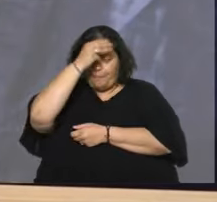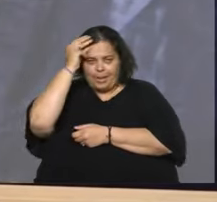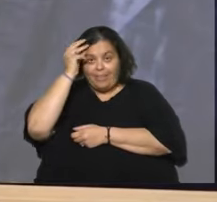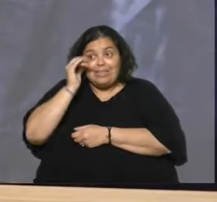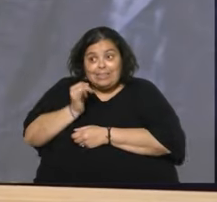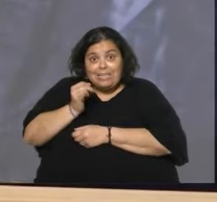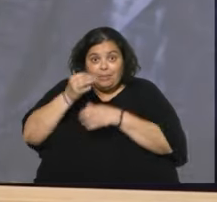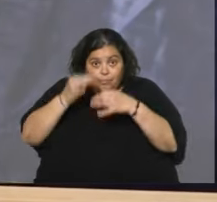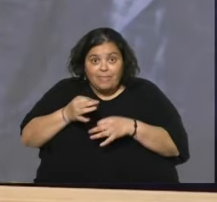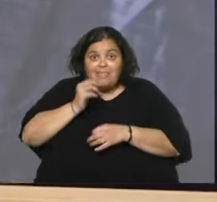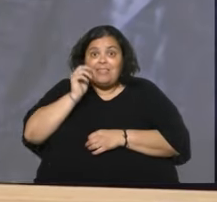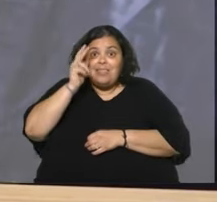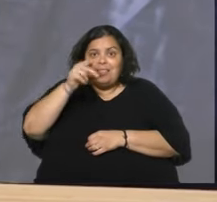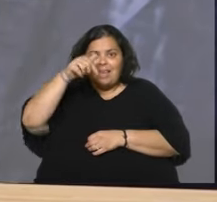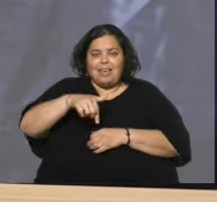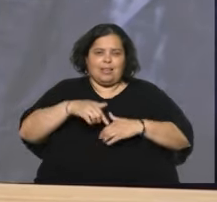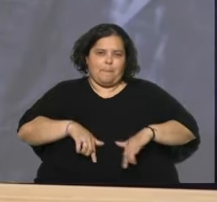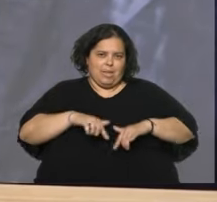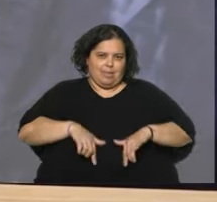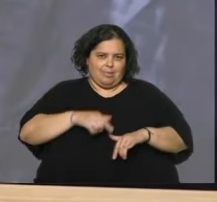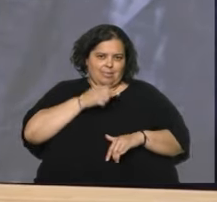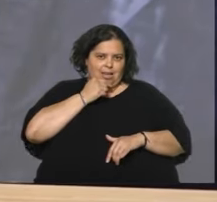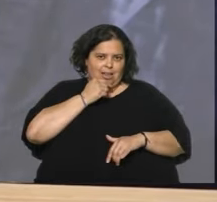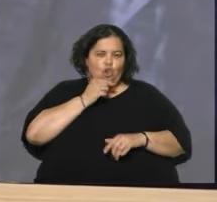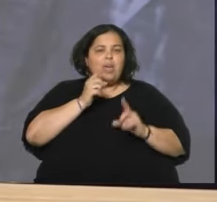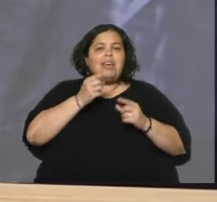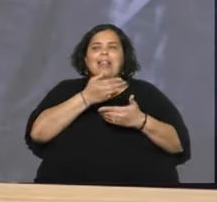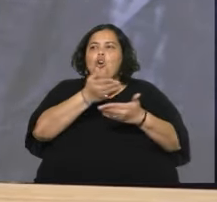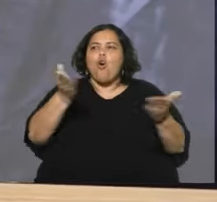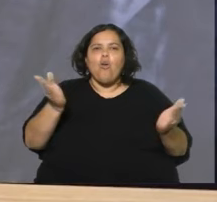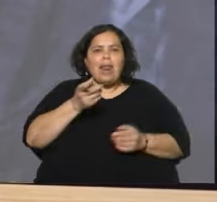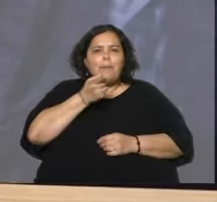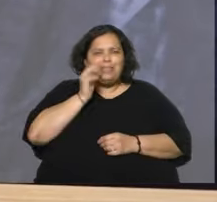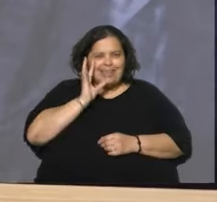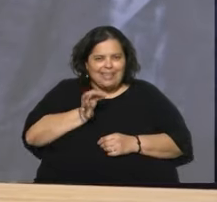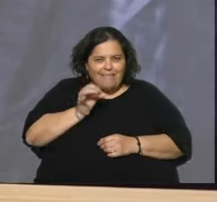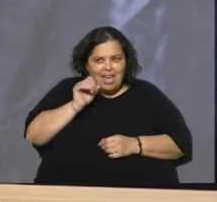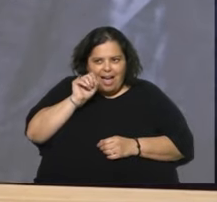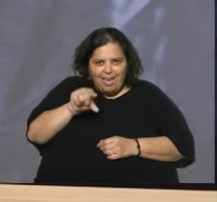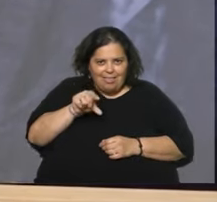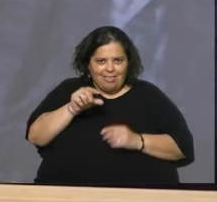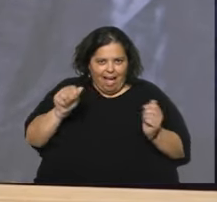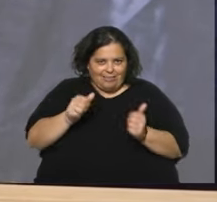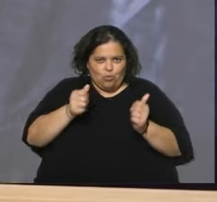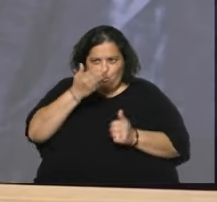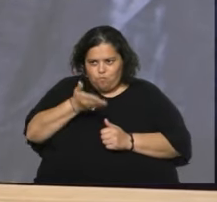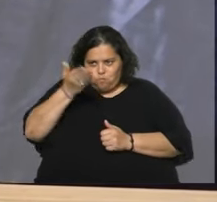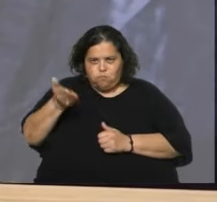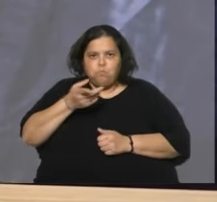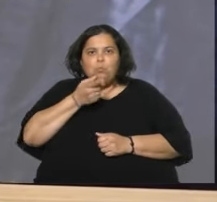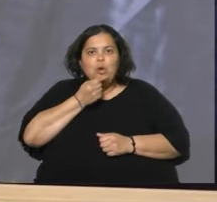que este ministerio y la policía sabían de esta actitud de estos dos policías,